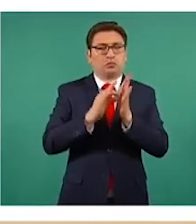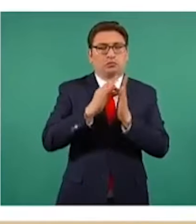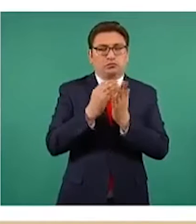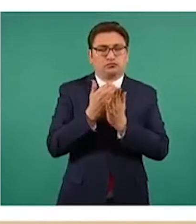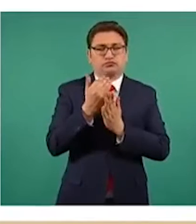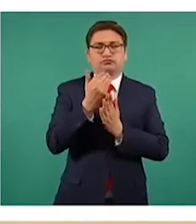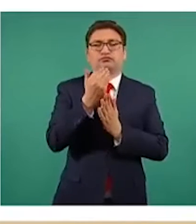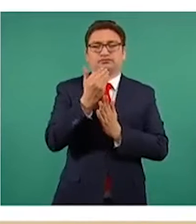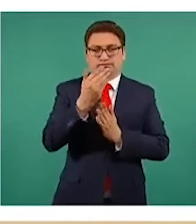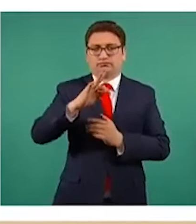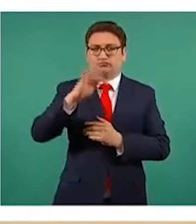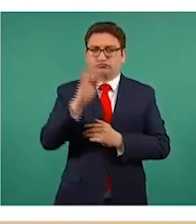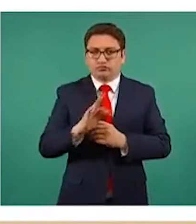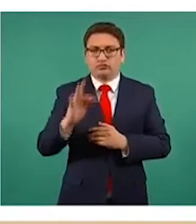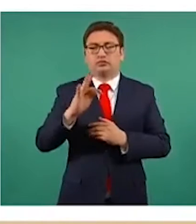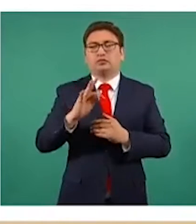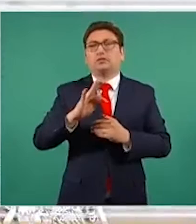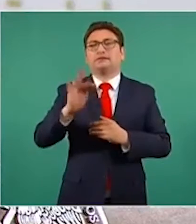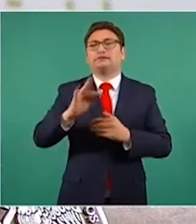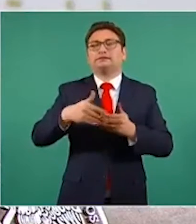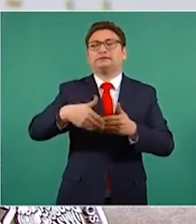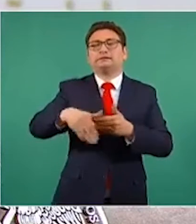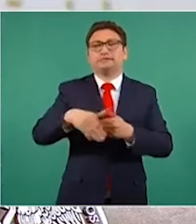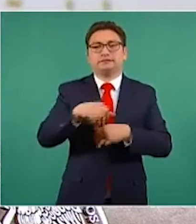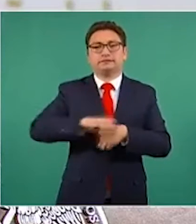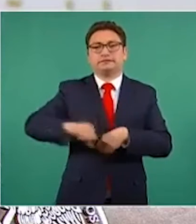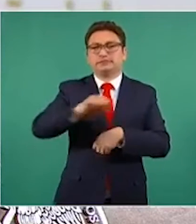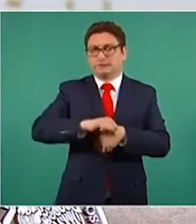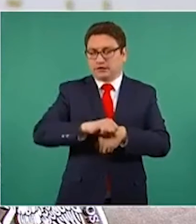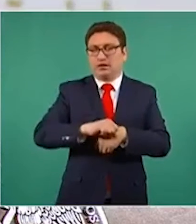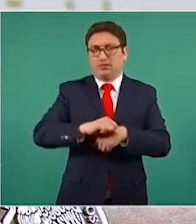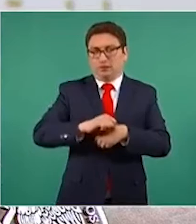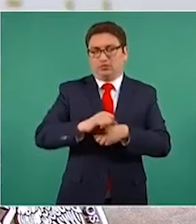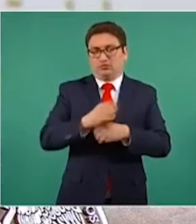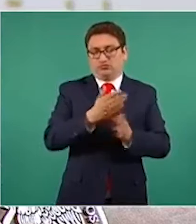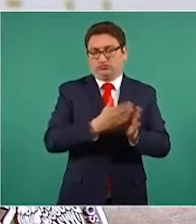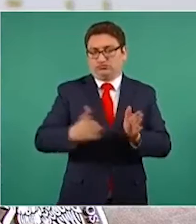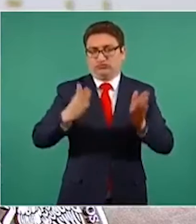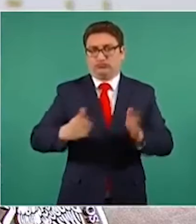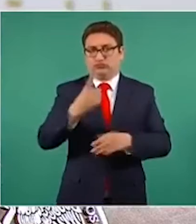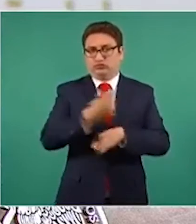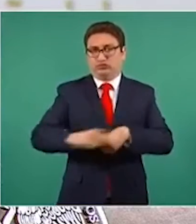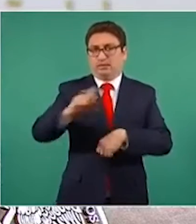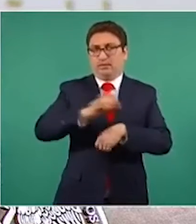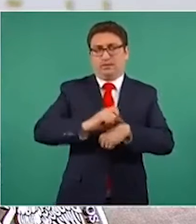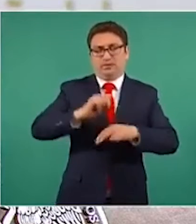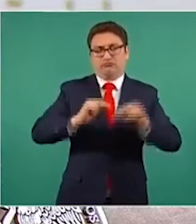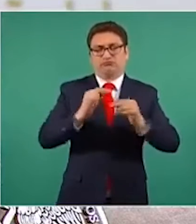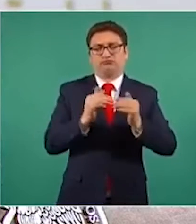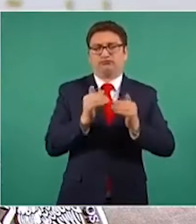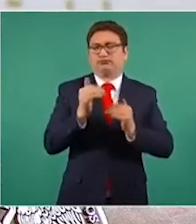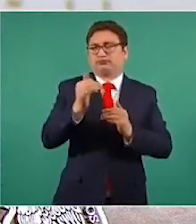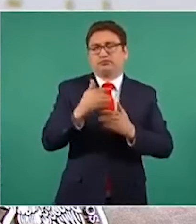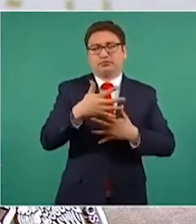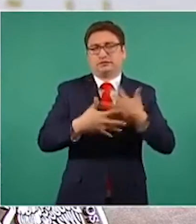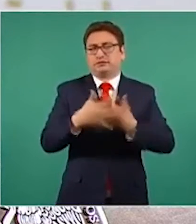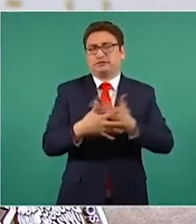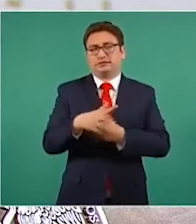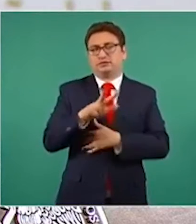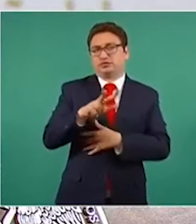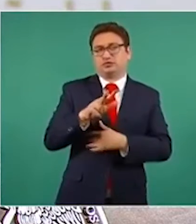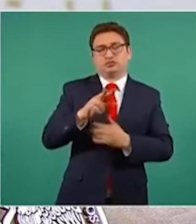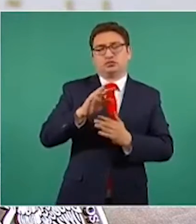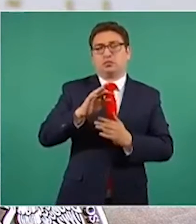podría ser que rumbo al sábado que cierra la semana tengamos un incremento de unos 15 a 18 puntos